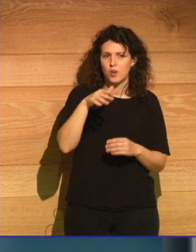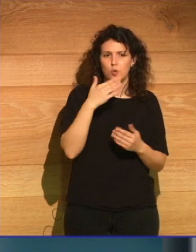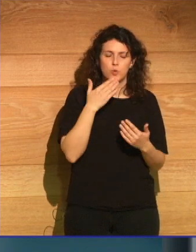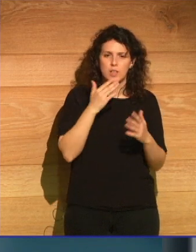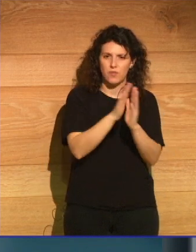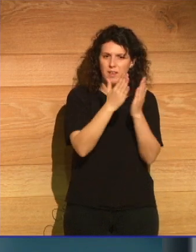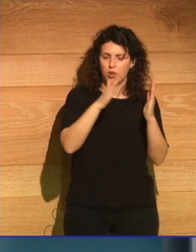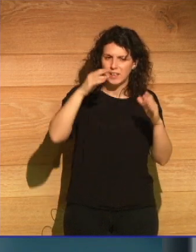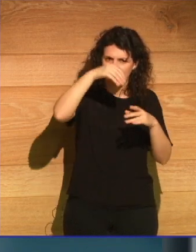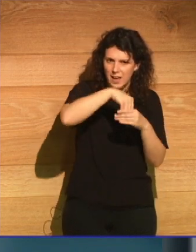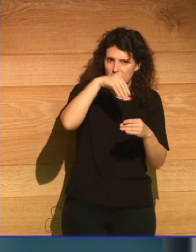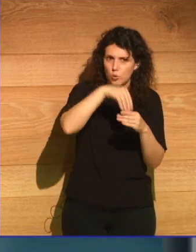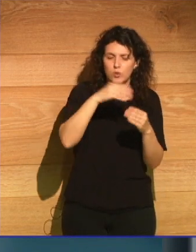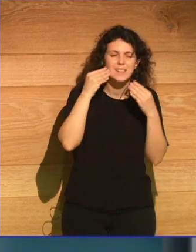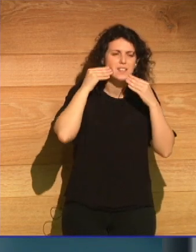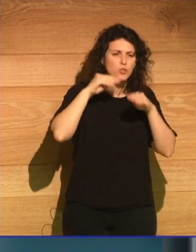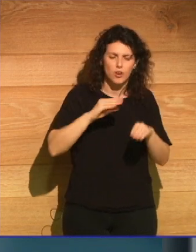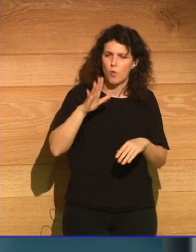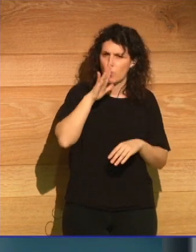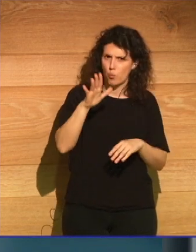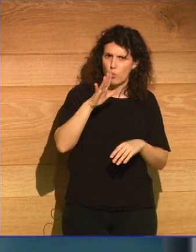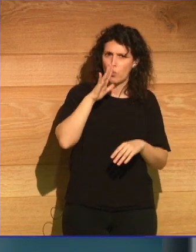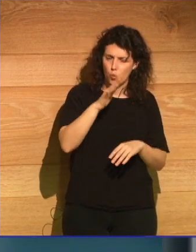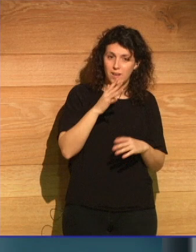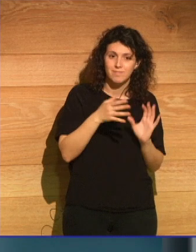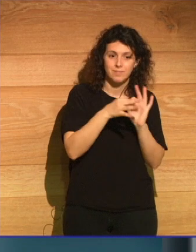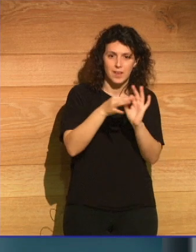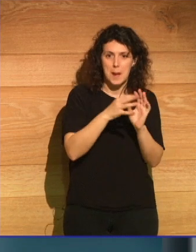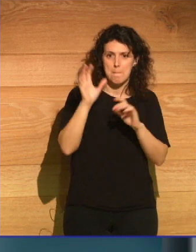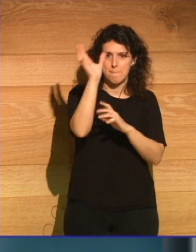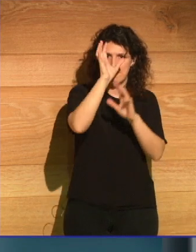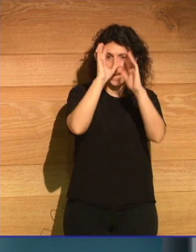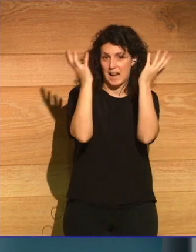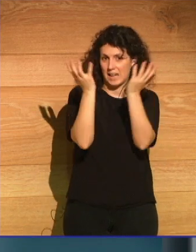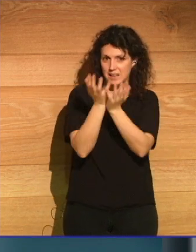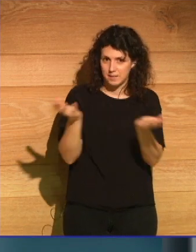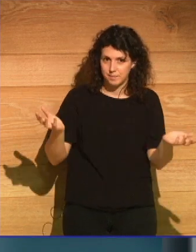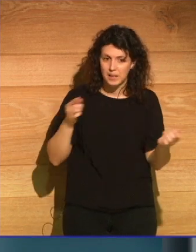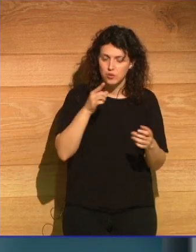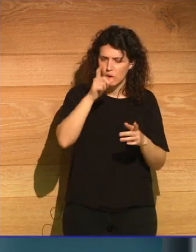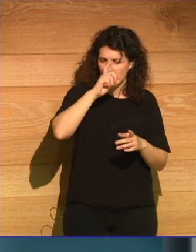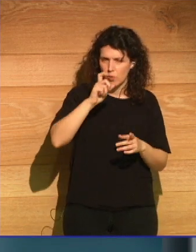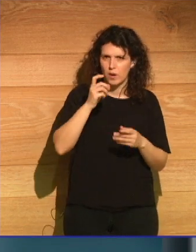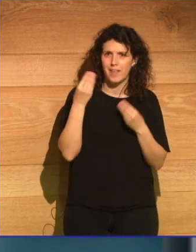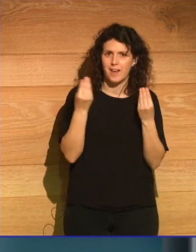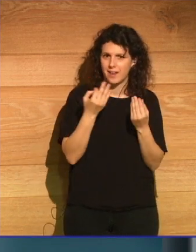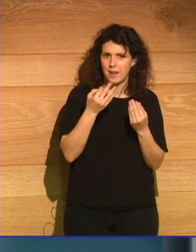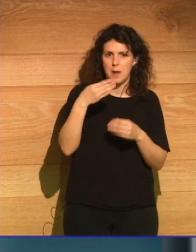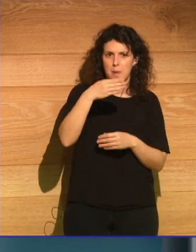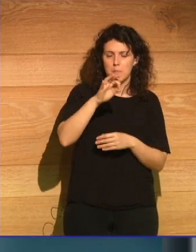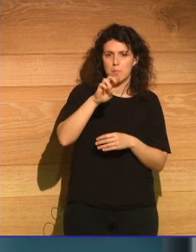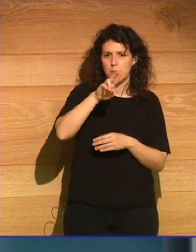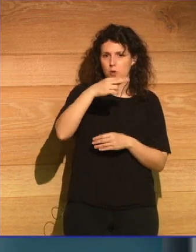biblioteca que contiene historias fascinantes sobre el planeta y de que eso te recuerda a Borges, a la